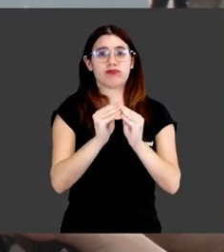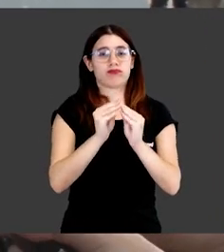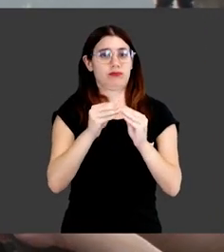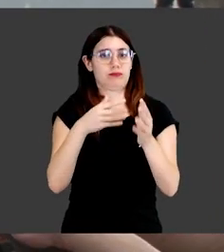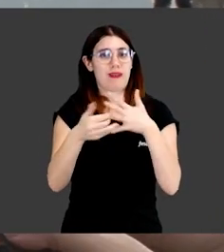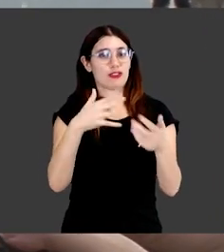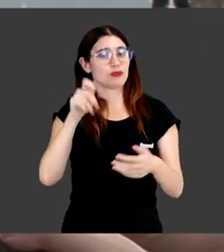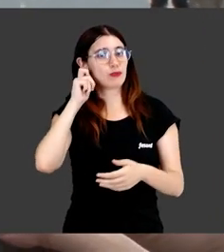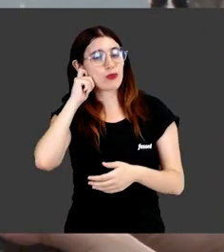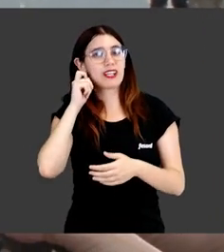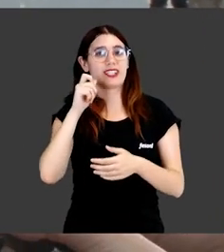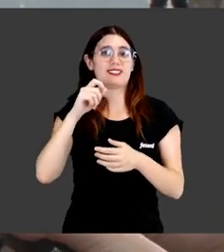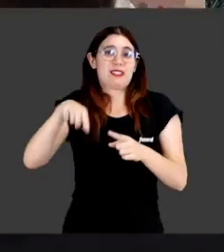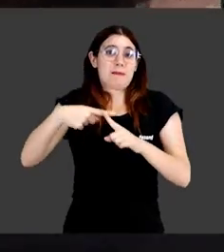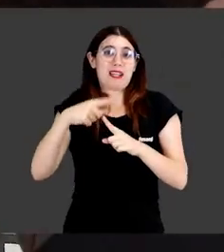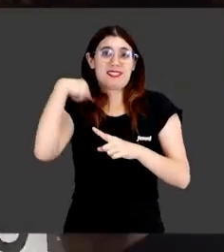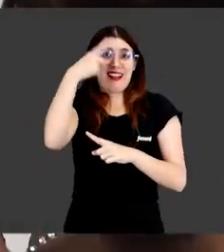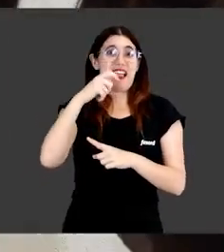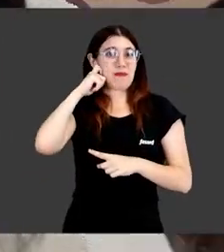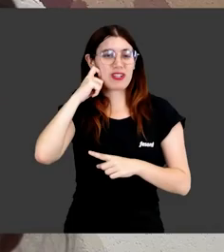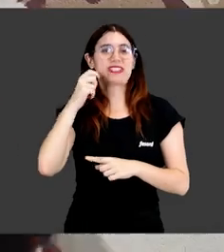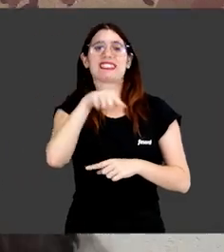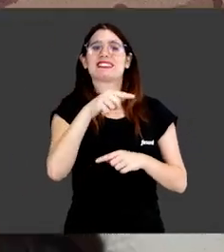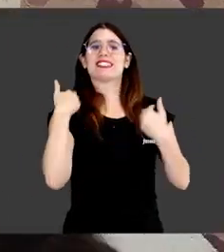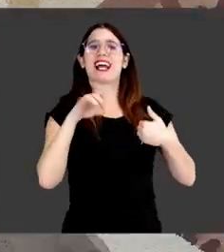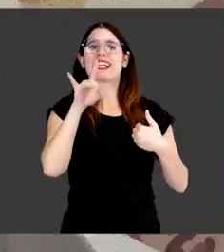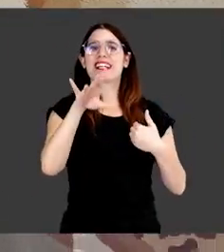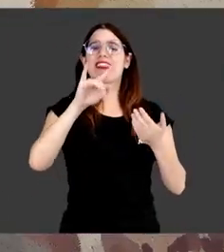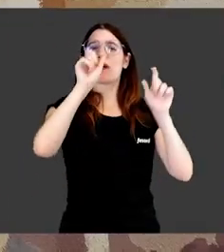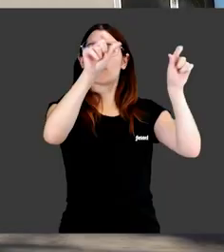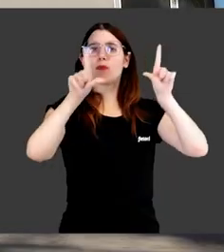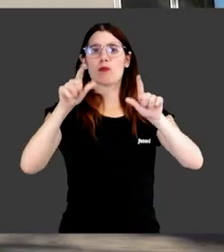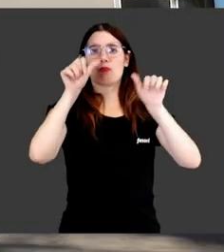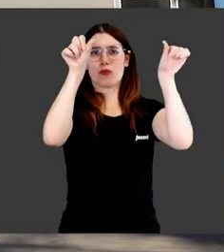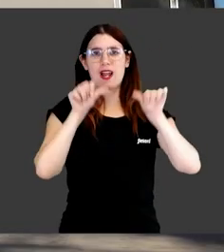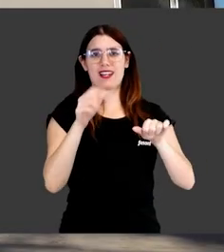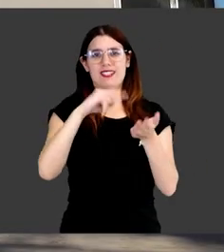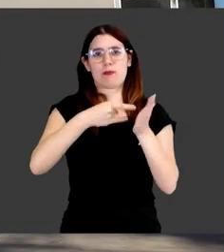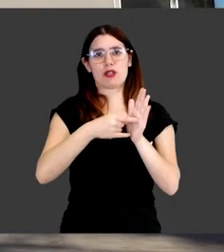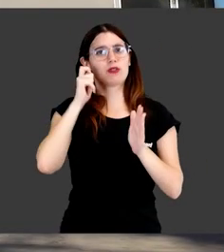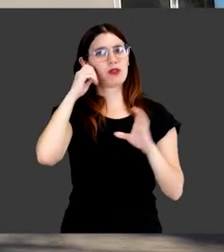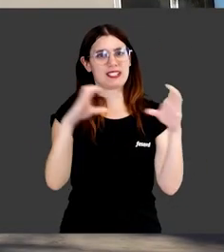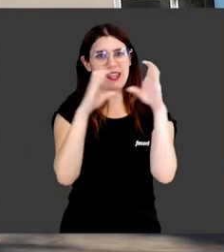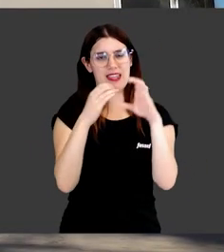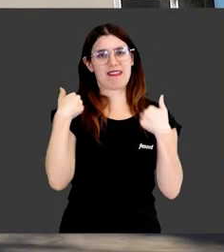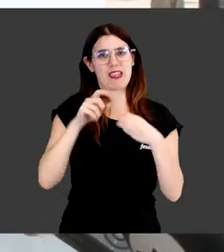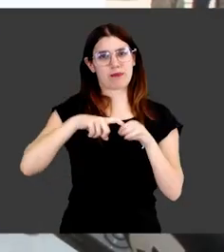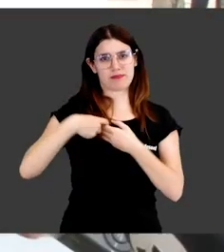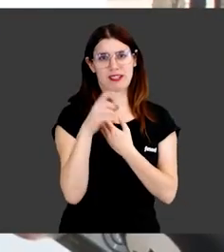mujeres y que retrata mujeres. Con este son ya 15 los murales que han cobrado Ida en el proyecto Mujeres de Ciencia. Cumple